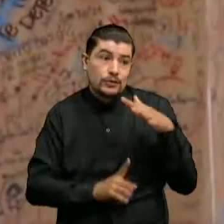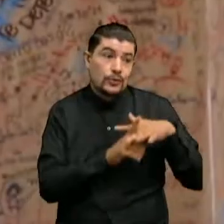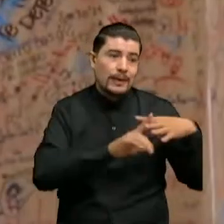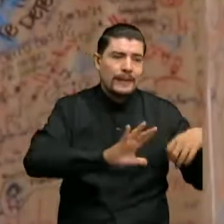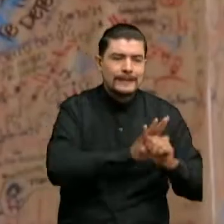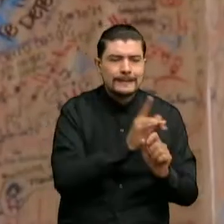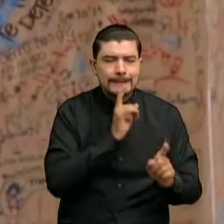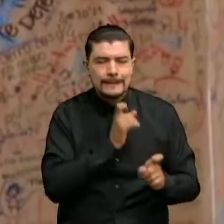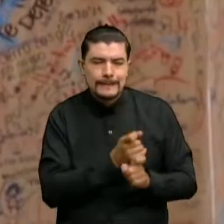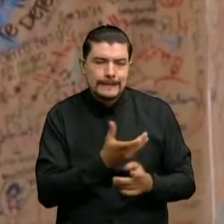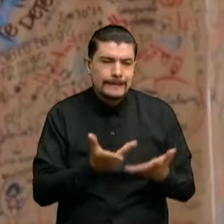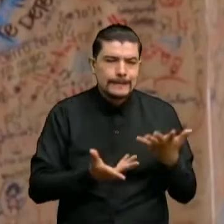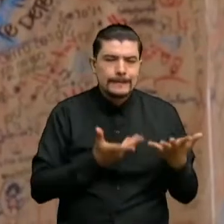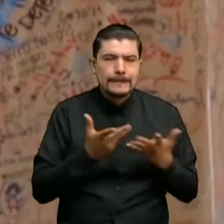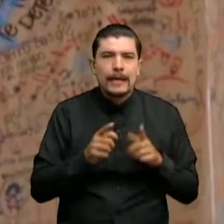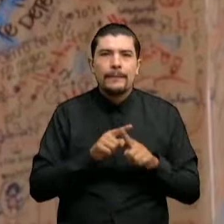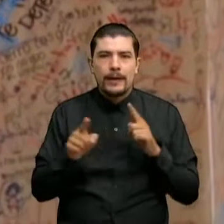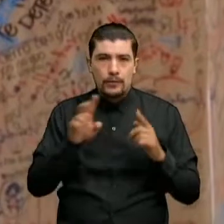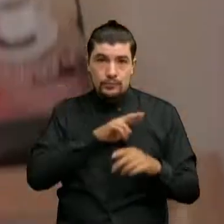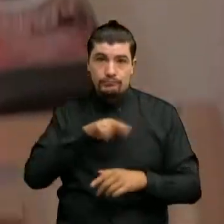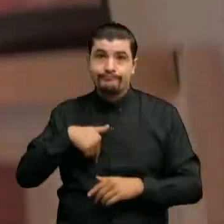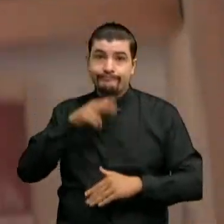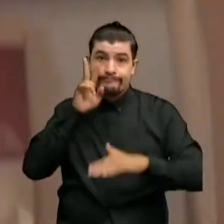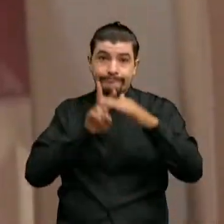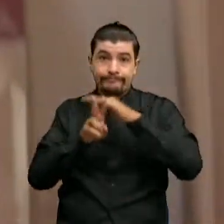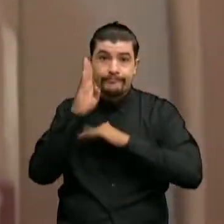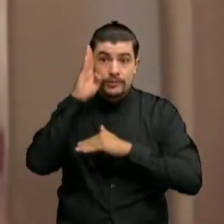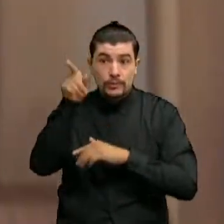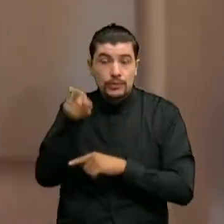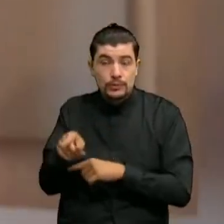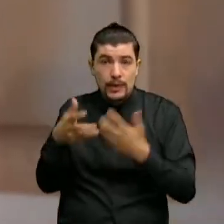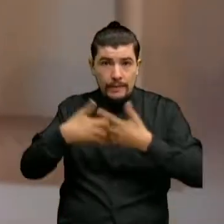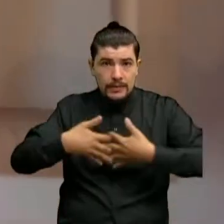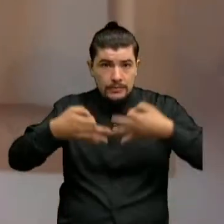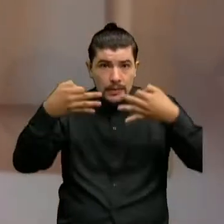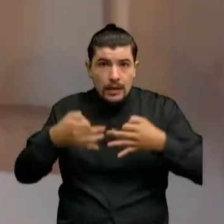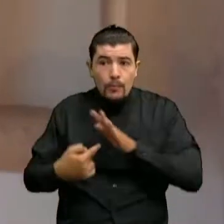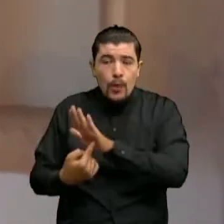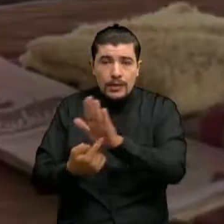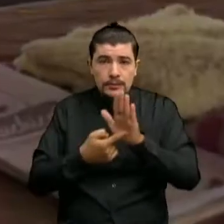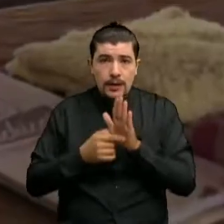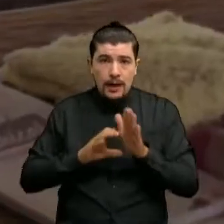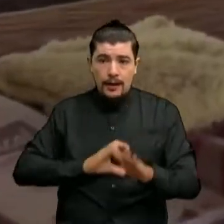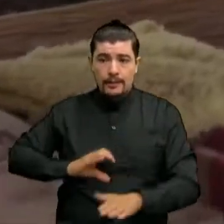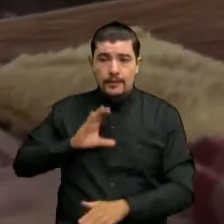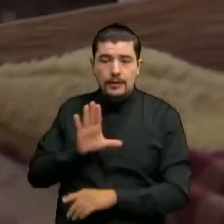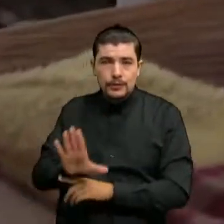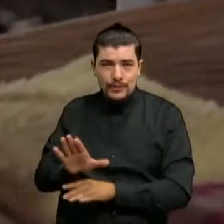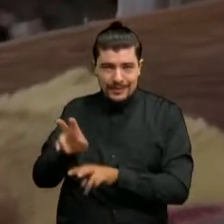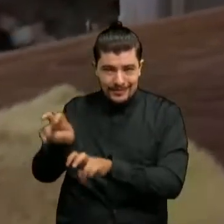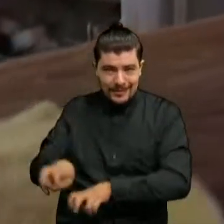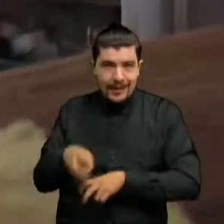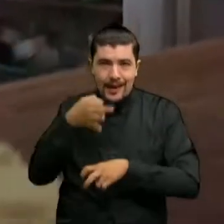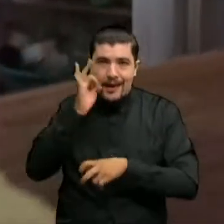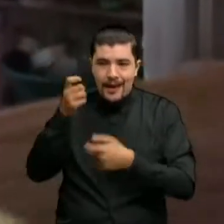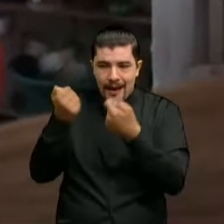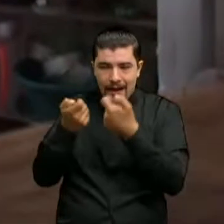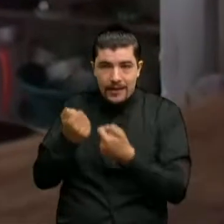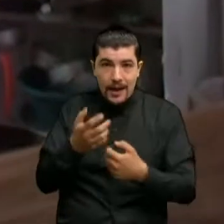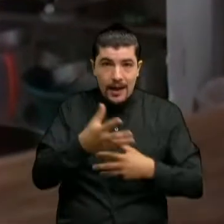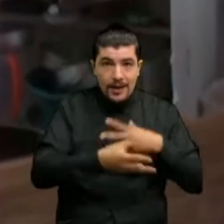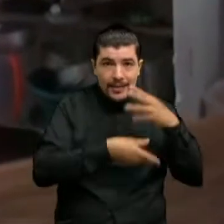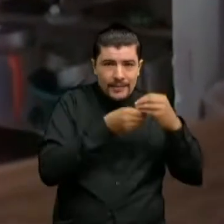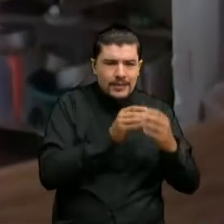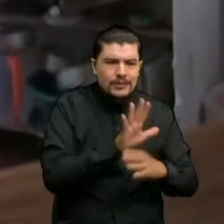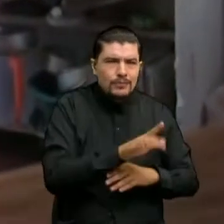como una empresa donde podamos mostrar Todas las características de nuestro café gramalotero Y también como podemos mostrar una historia de todo lo